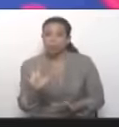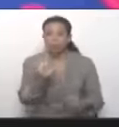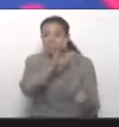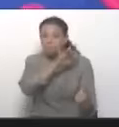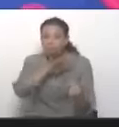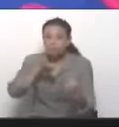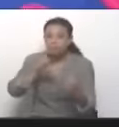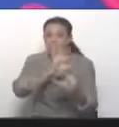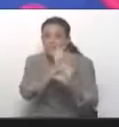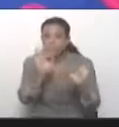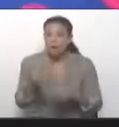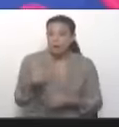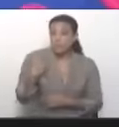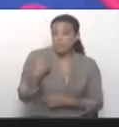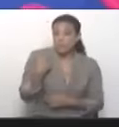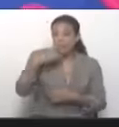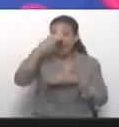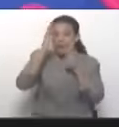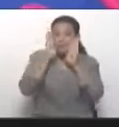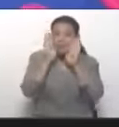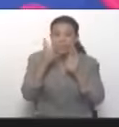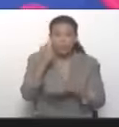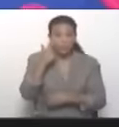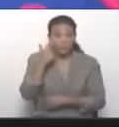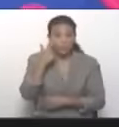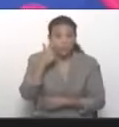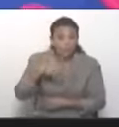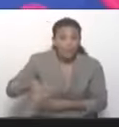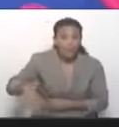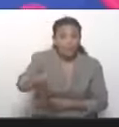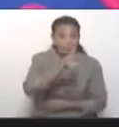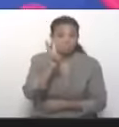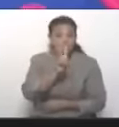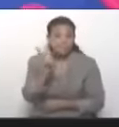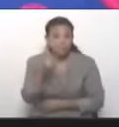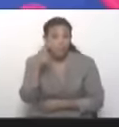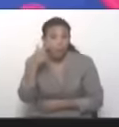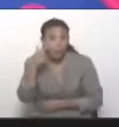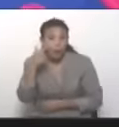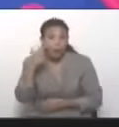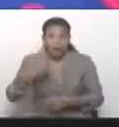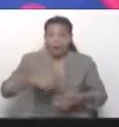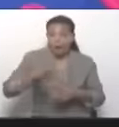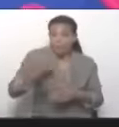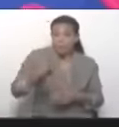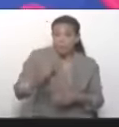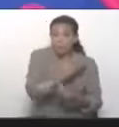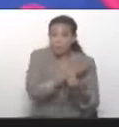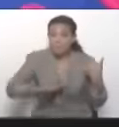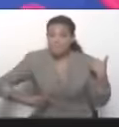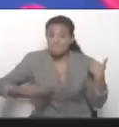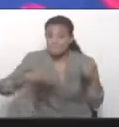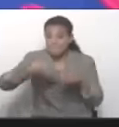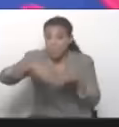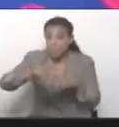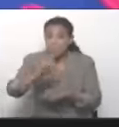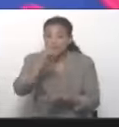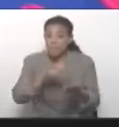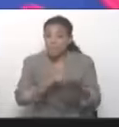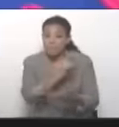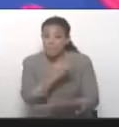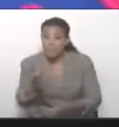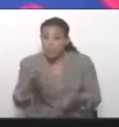tratar de aprovechar, atención Venezuela, tratar de aprovechar el proceso electoral venezolano, venidero 2024,